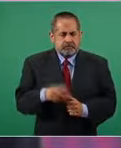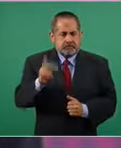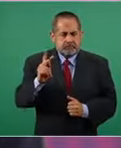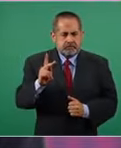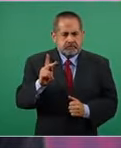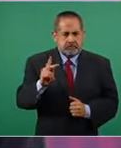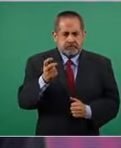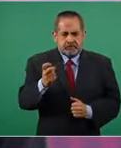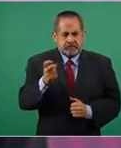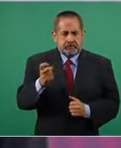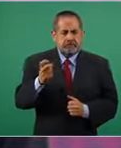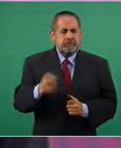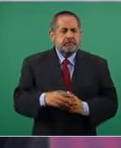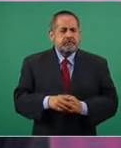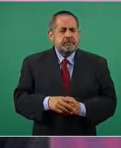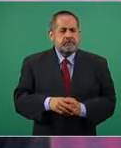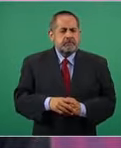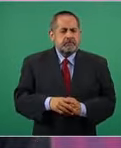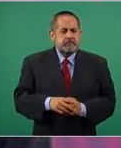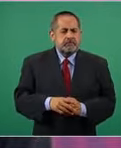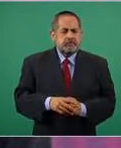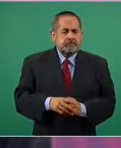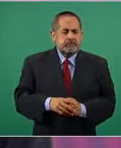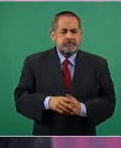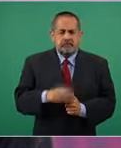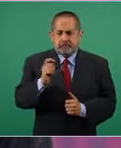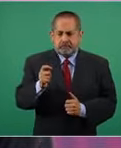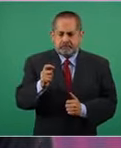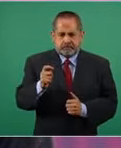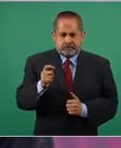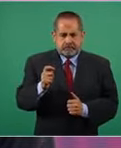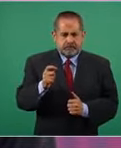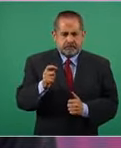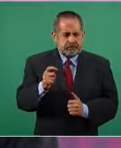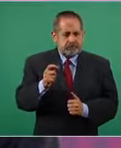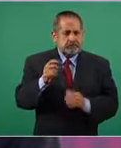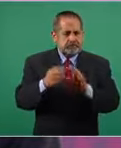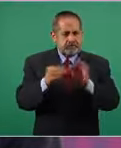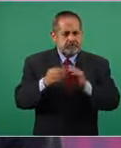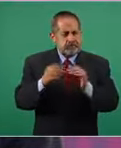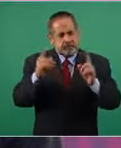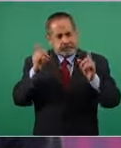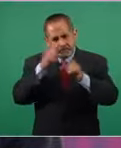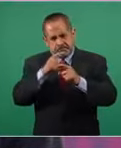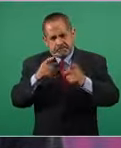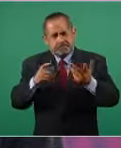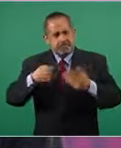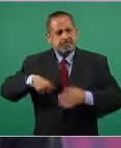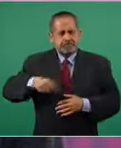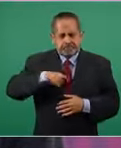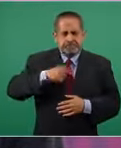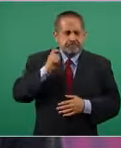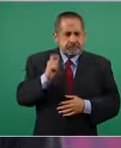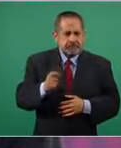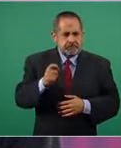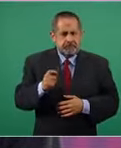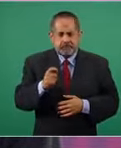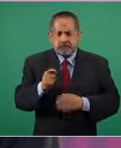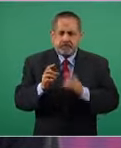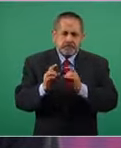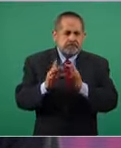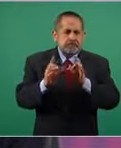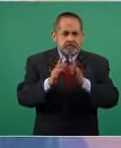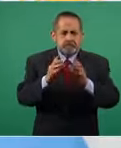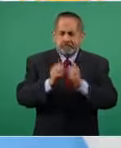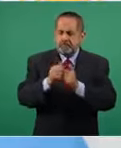es una situación difícil que hemos venido enfrentando